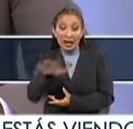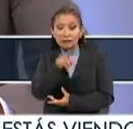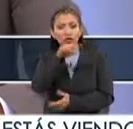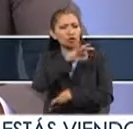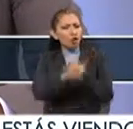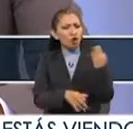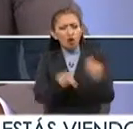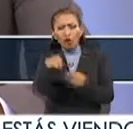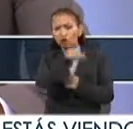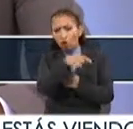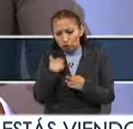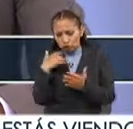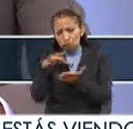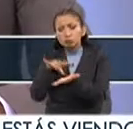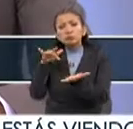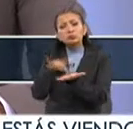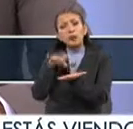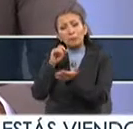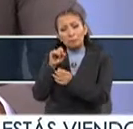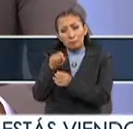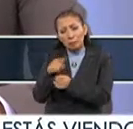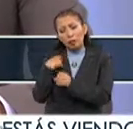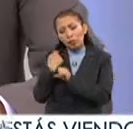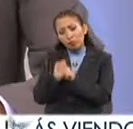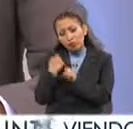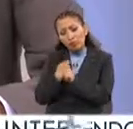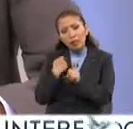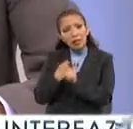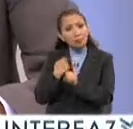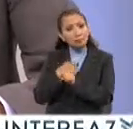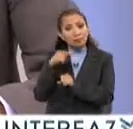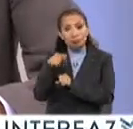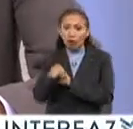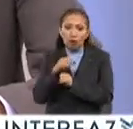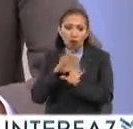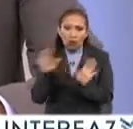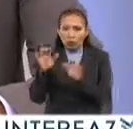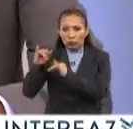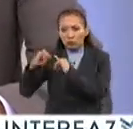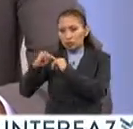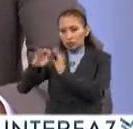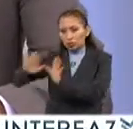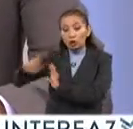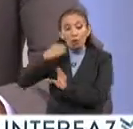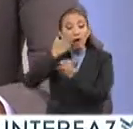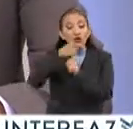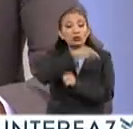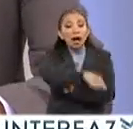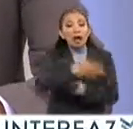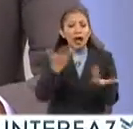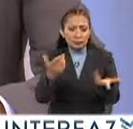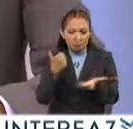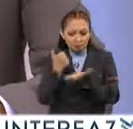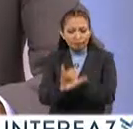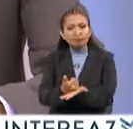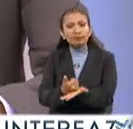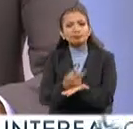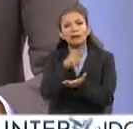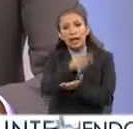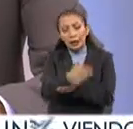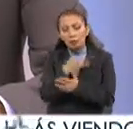todas ellas y todos ellos que van a estar apoyándonos en este ejercicio ciudadano, que no forman parte desde luego del instituto, sino son voluntarios que están haciendo este trabajo,